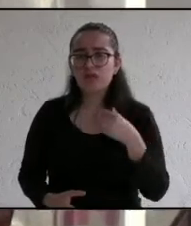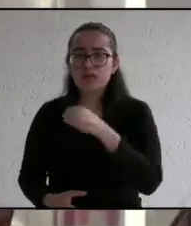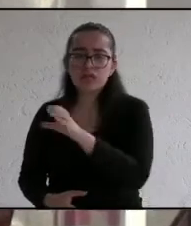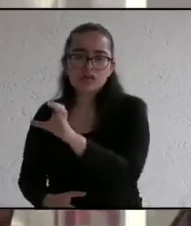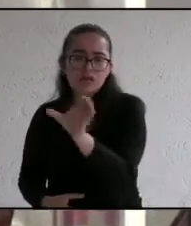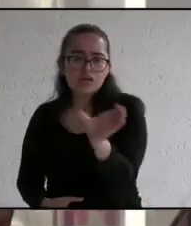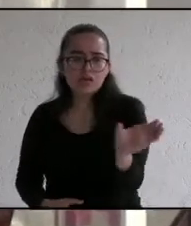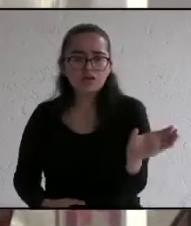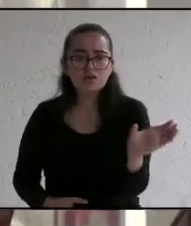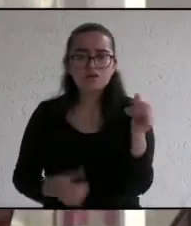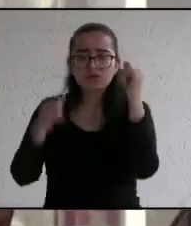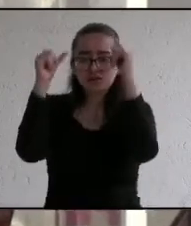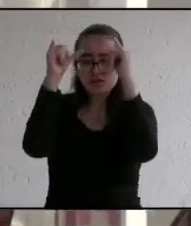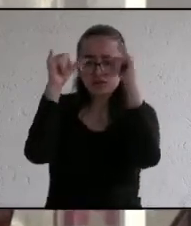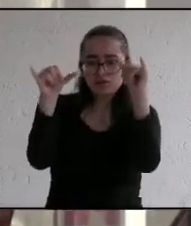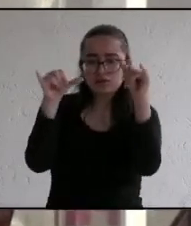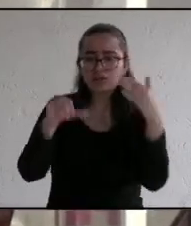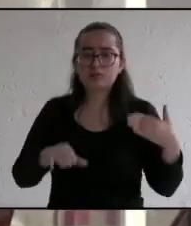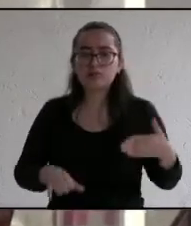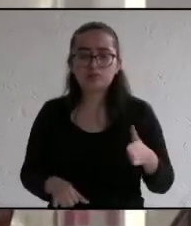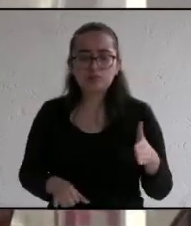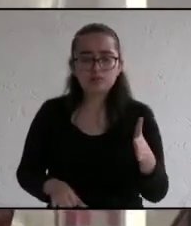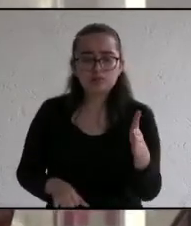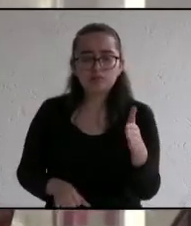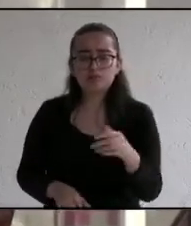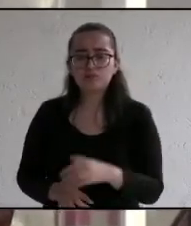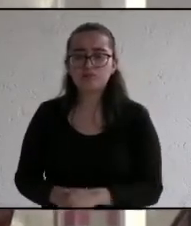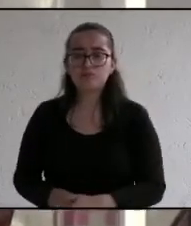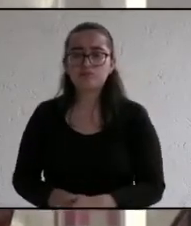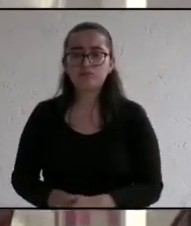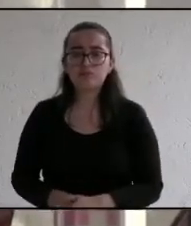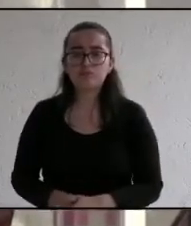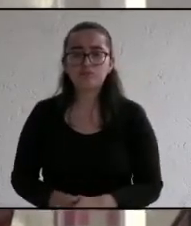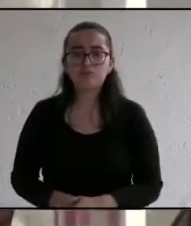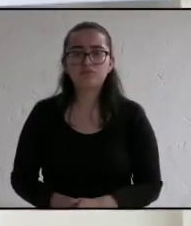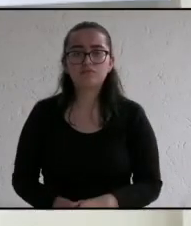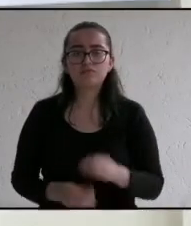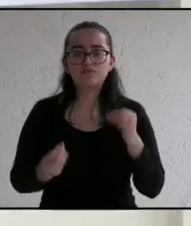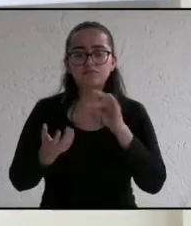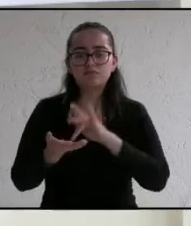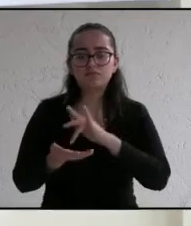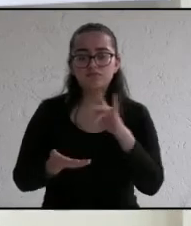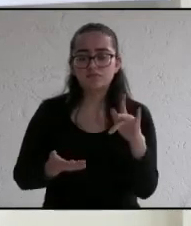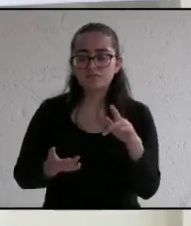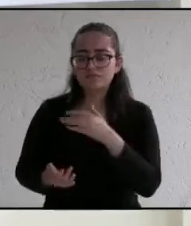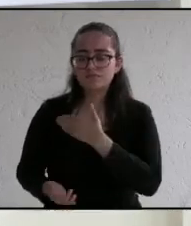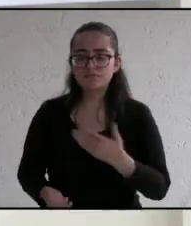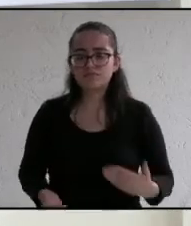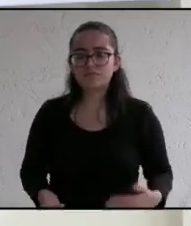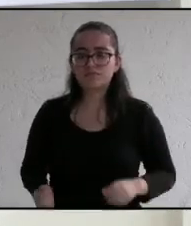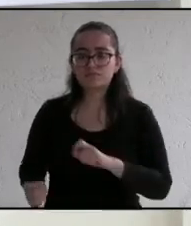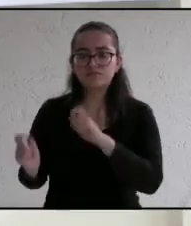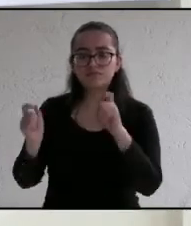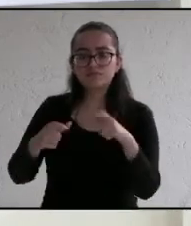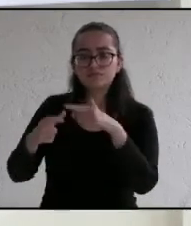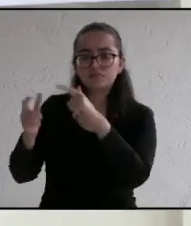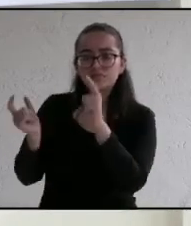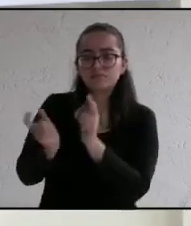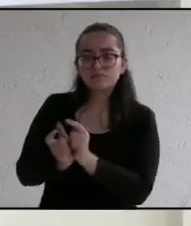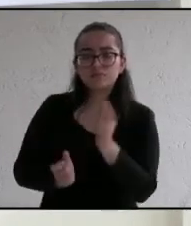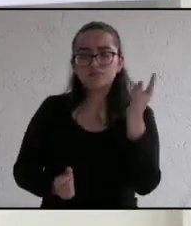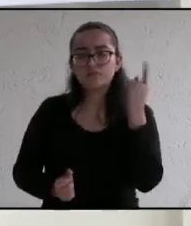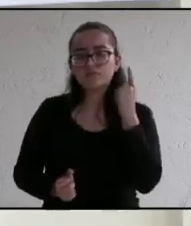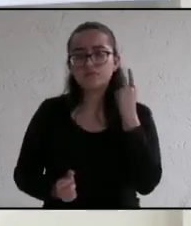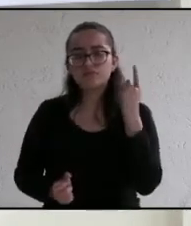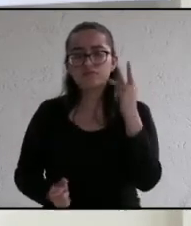y el pescador del sector primario. Muchísimas gracias candidato. Ahora le toca el turno a la